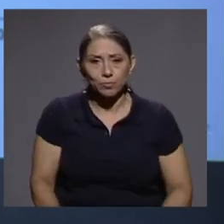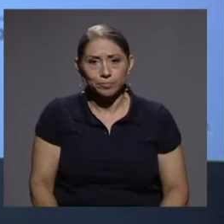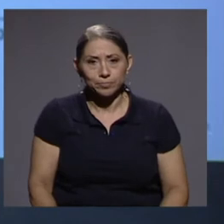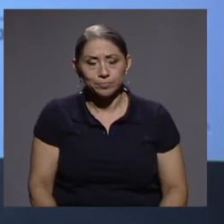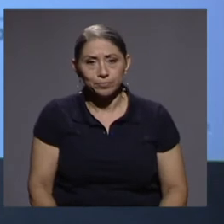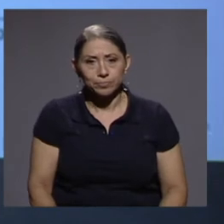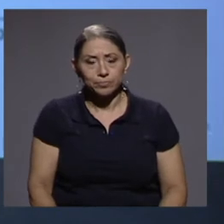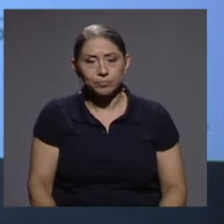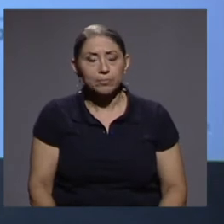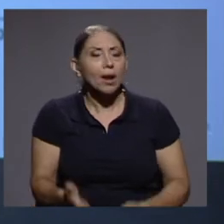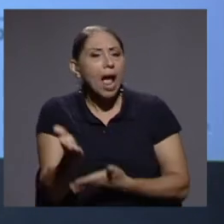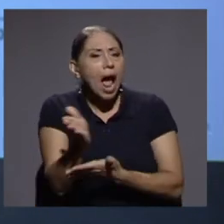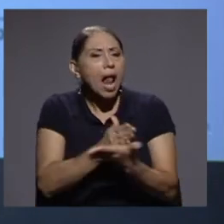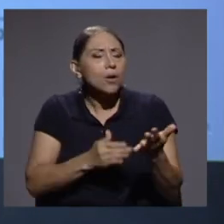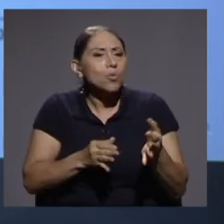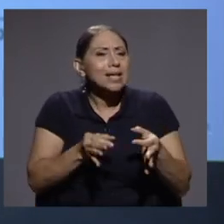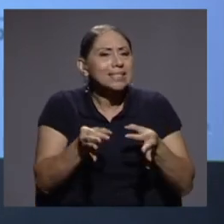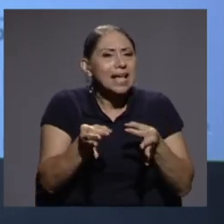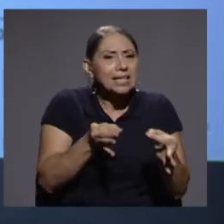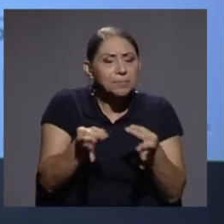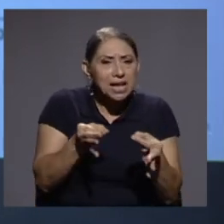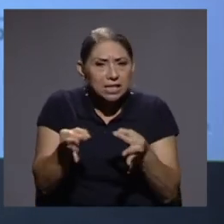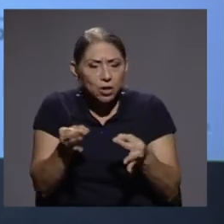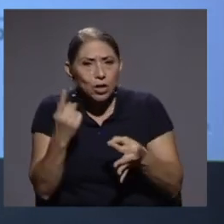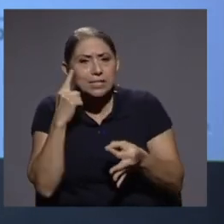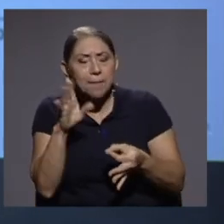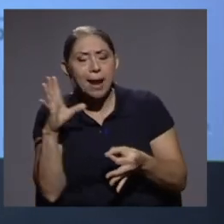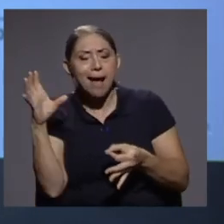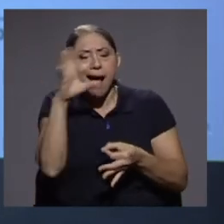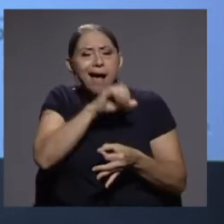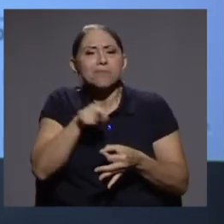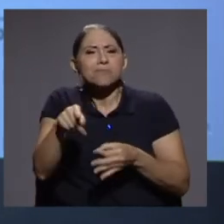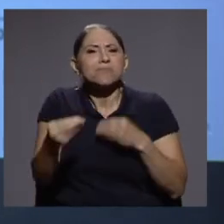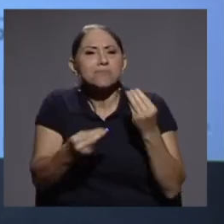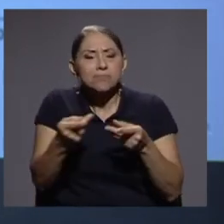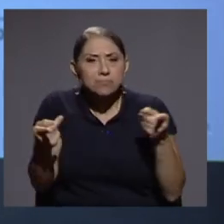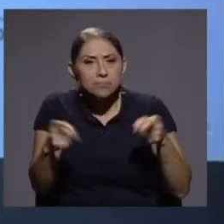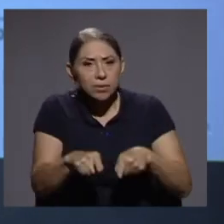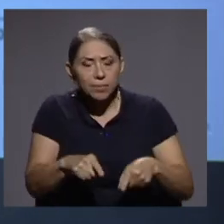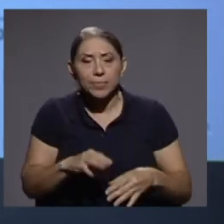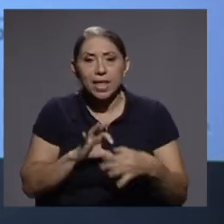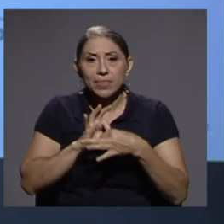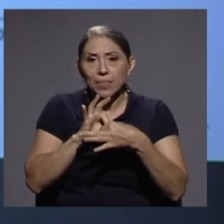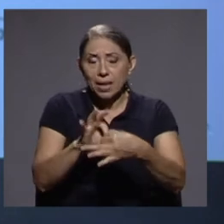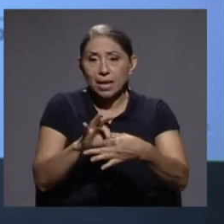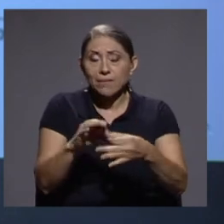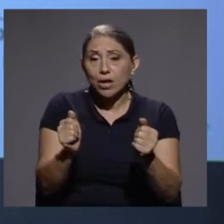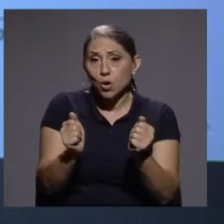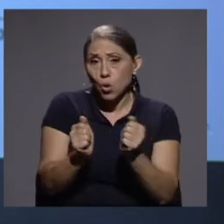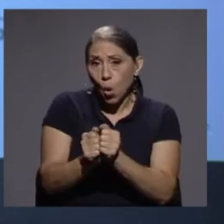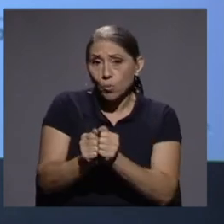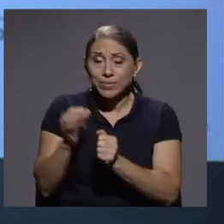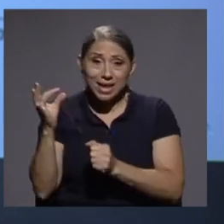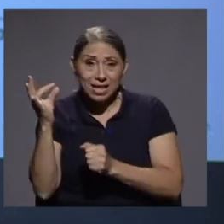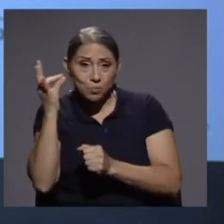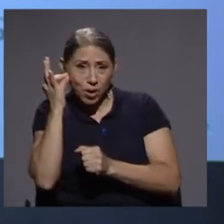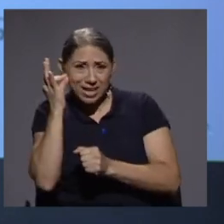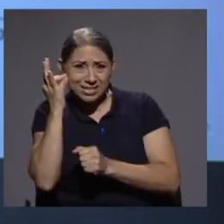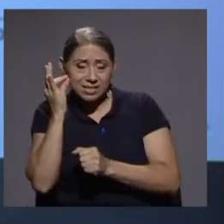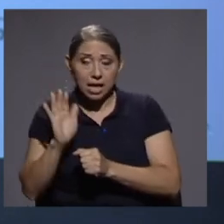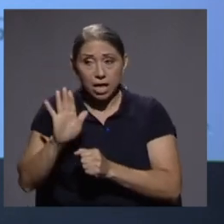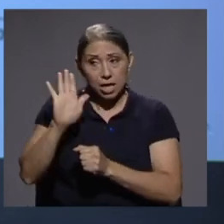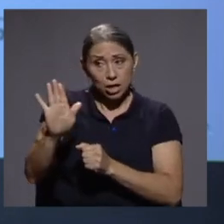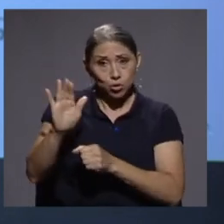Algunas explicaciones que hemos encontrado al respecto tienen que ver con el trabajo que dedican las mujeres al